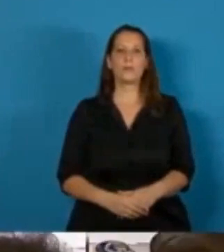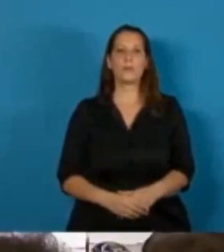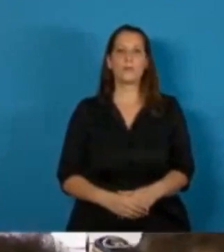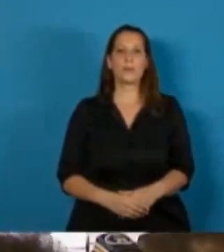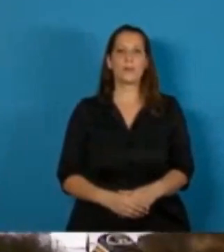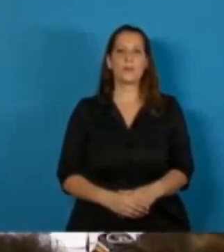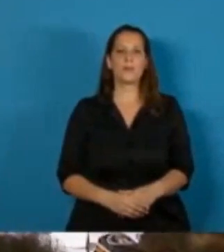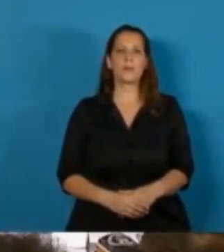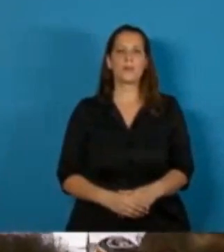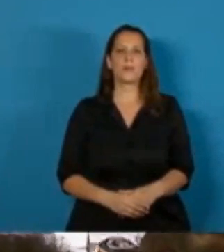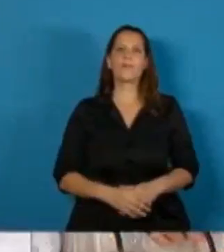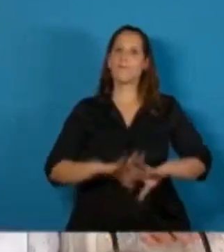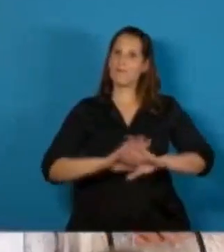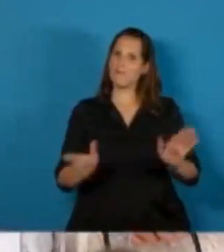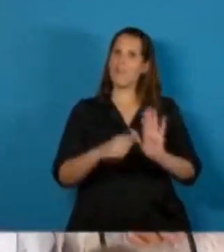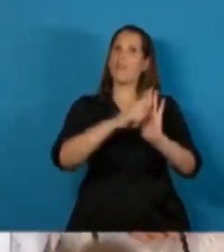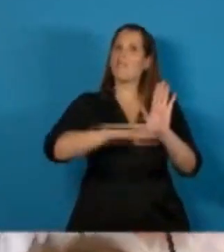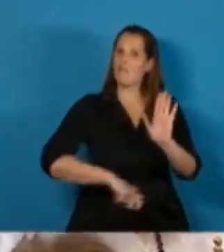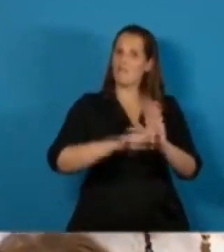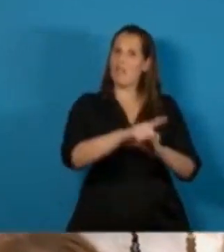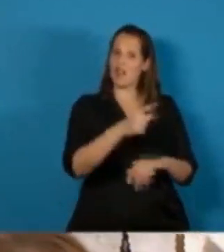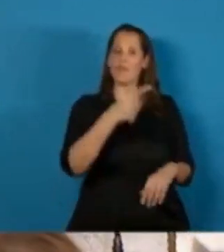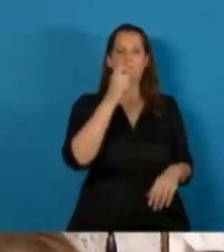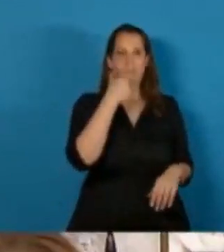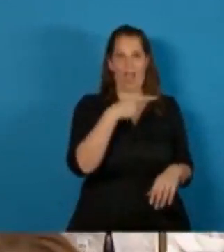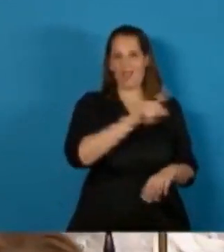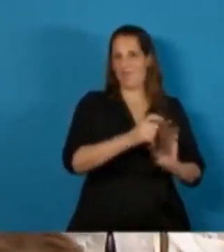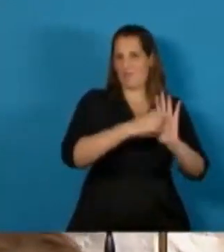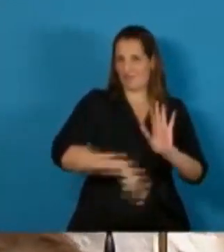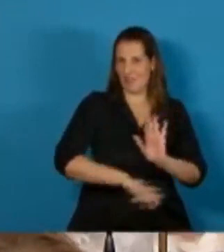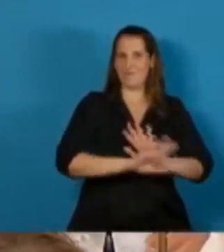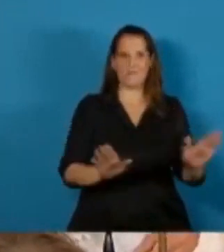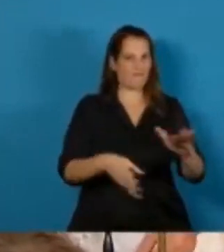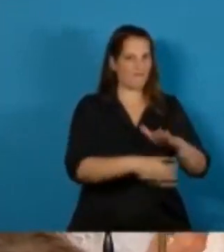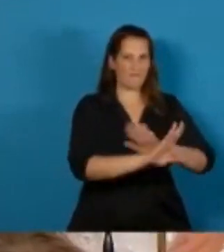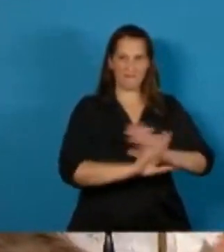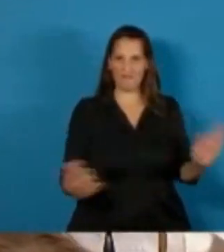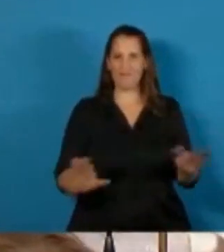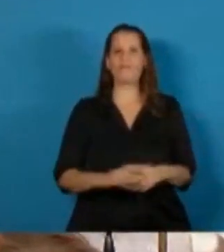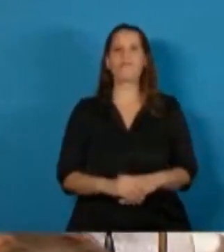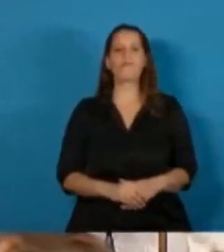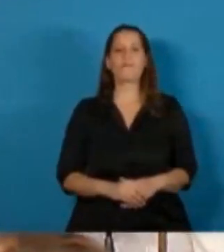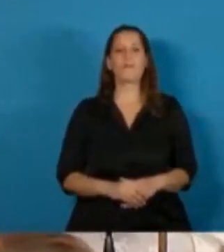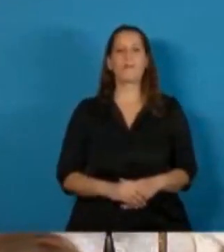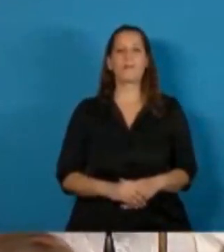Allí entonces la firma del ingeniero Mauricio Macri, Presidente saliente de la Nación Argentina,